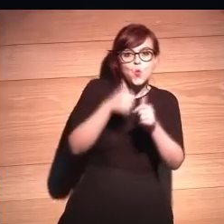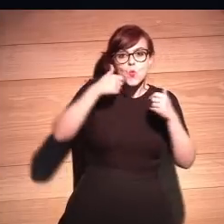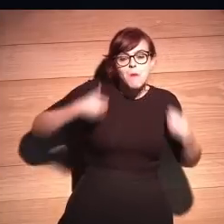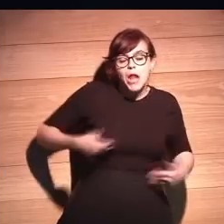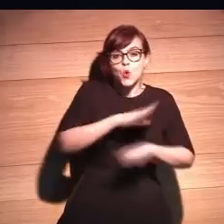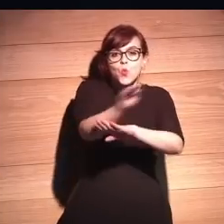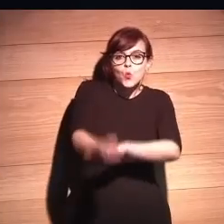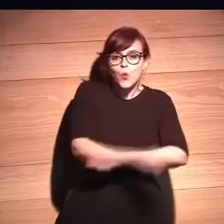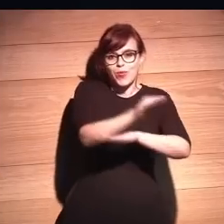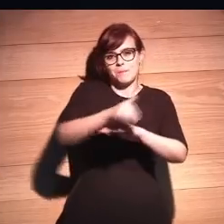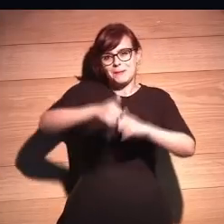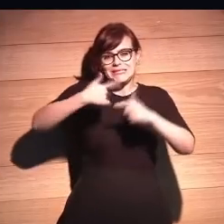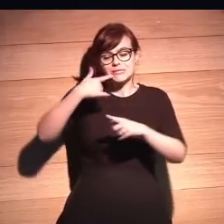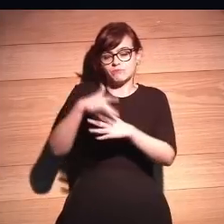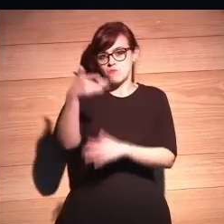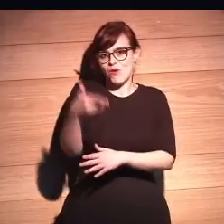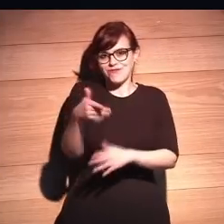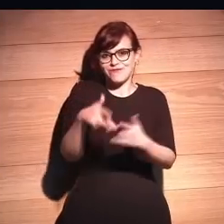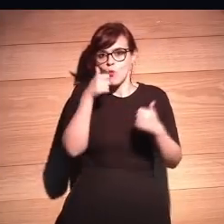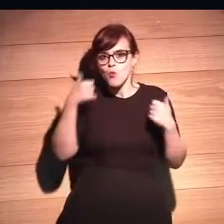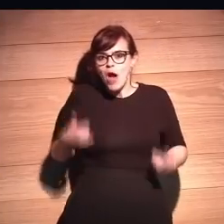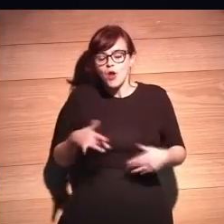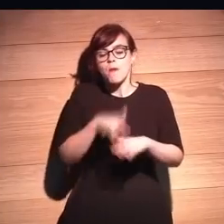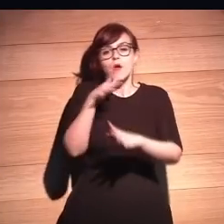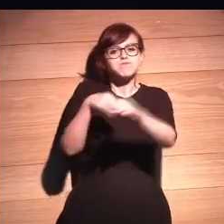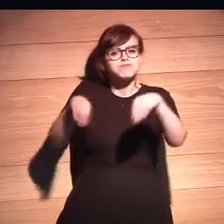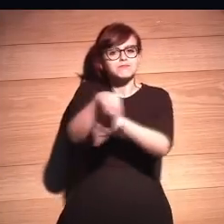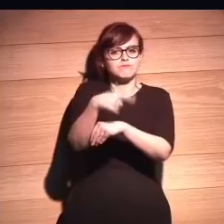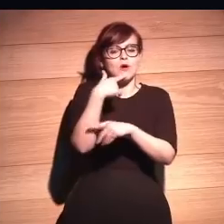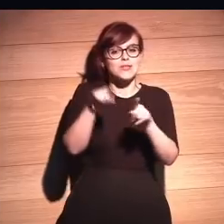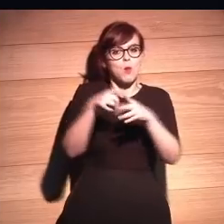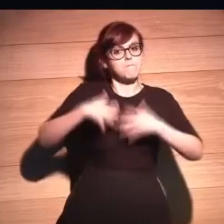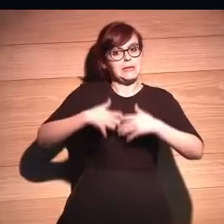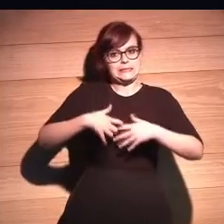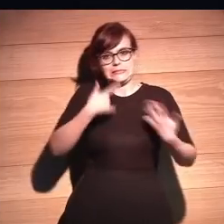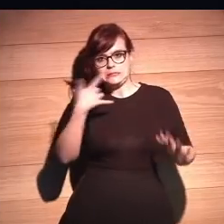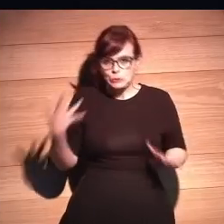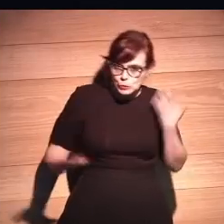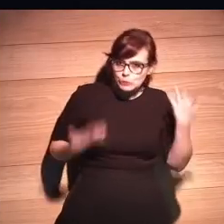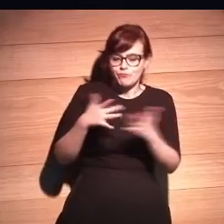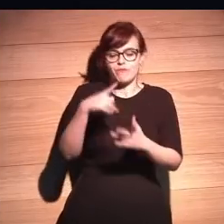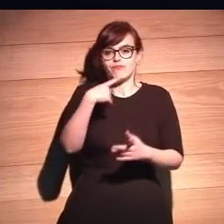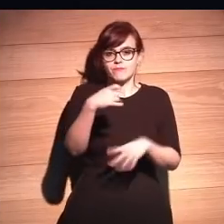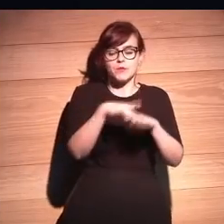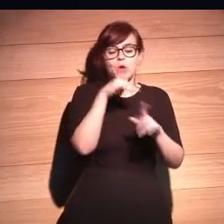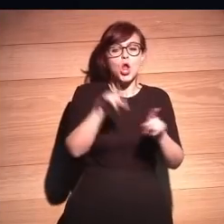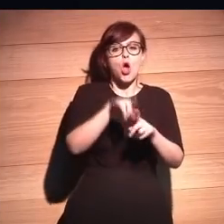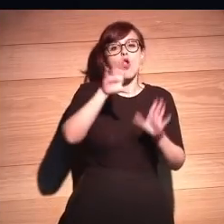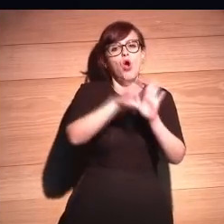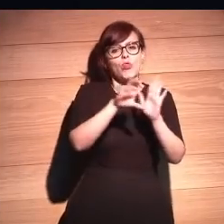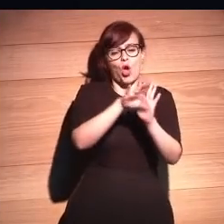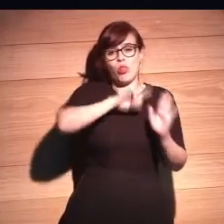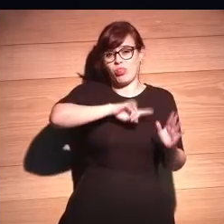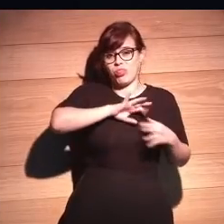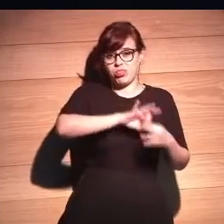que te cuida es más importante o es más difícil de sustituir que un médico ¿no? el código deontológico